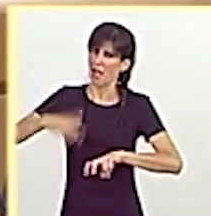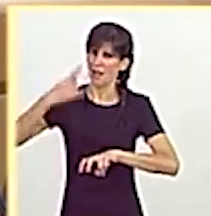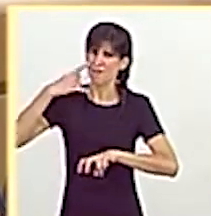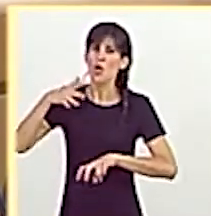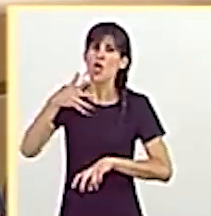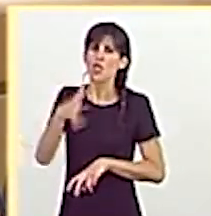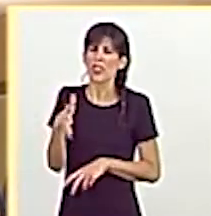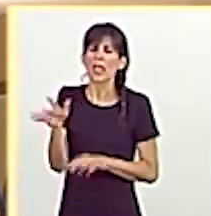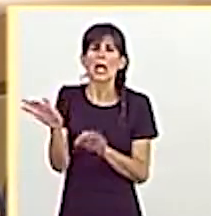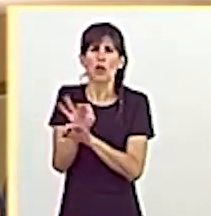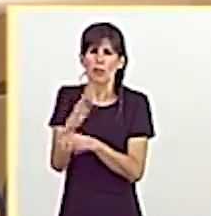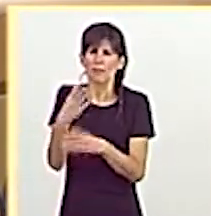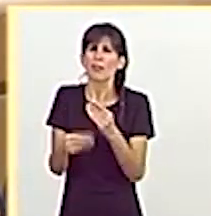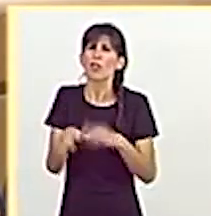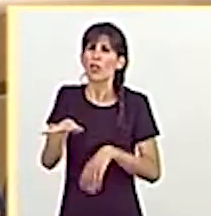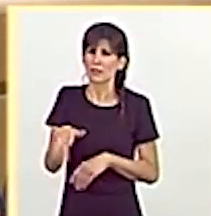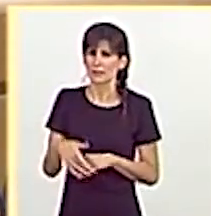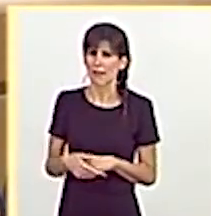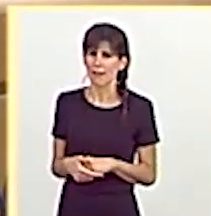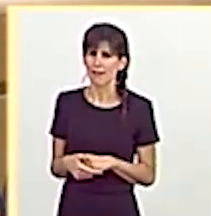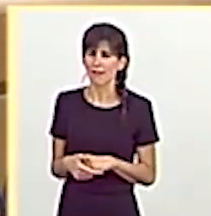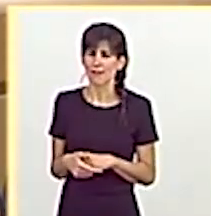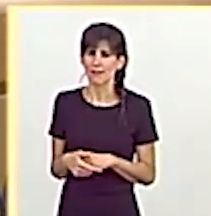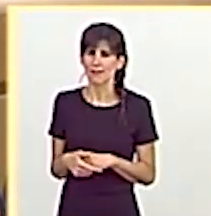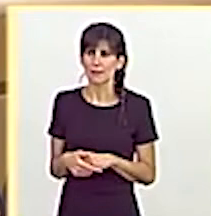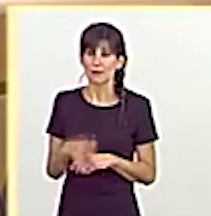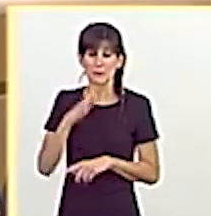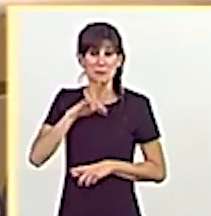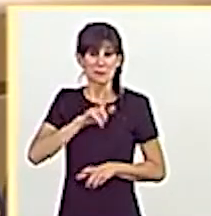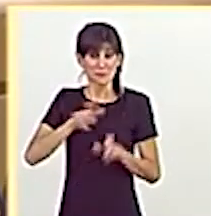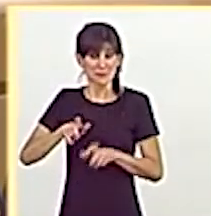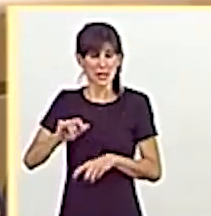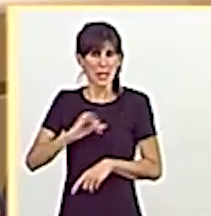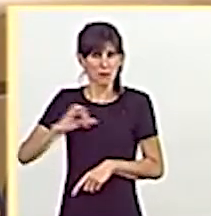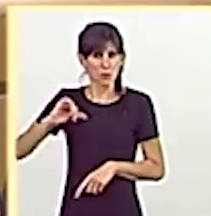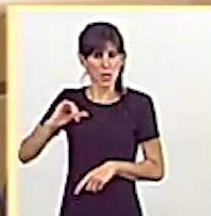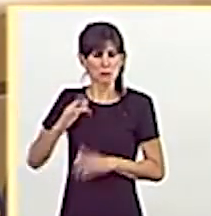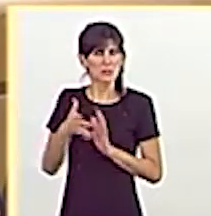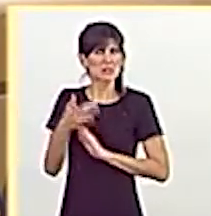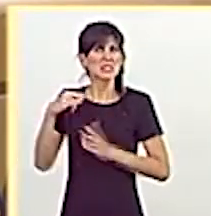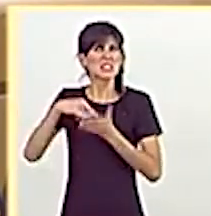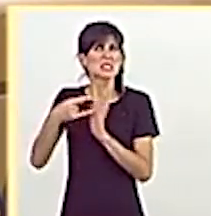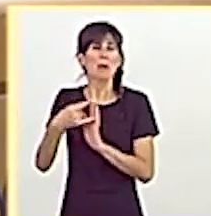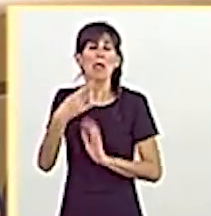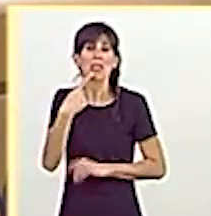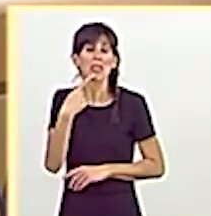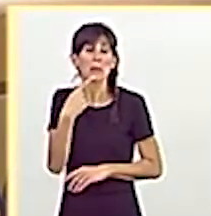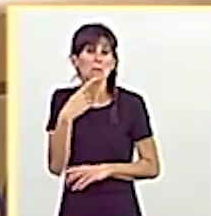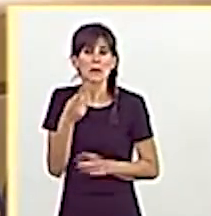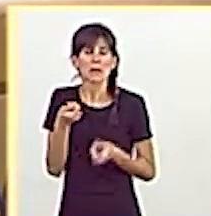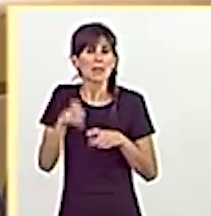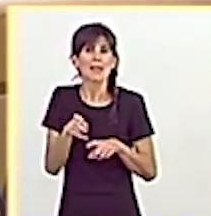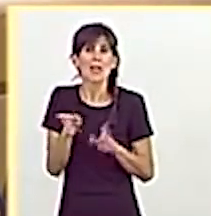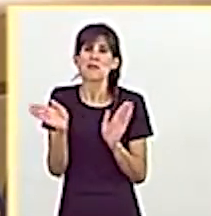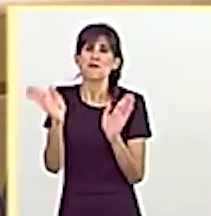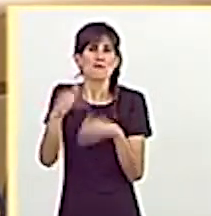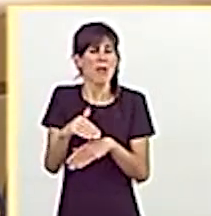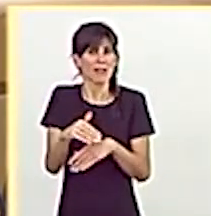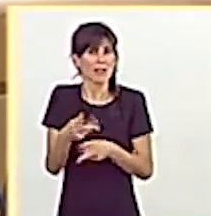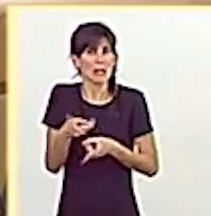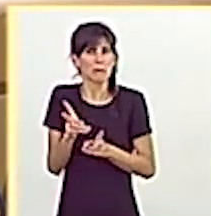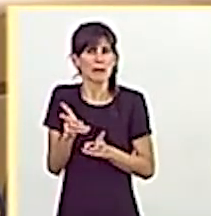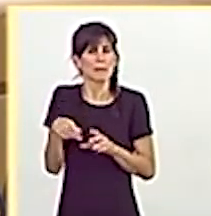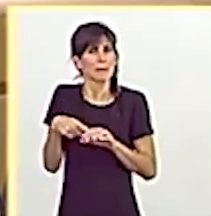encuentra el error? Para las personas individuales, el sistema dice que no hay citas disponibles.